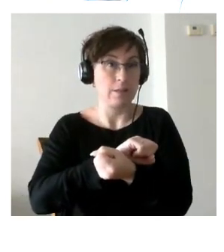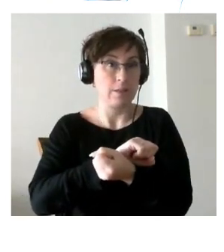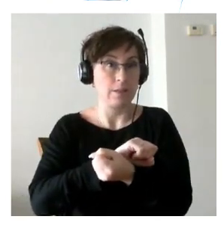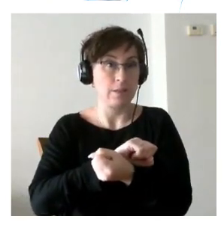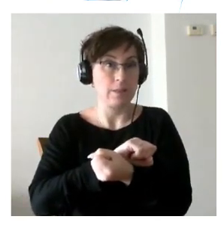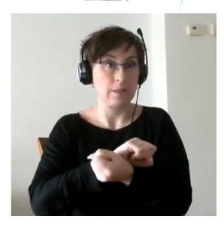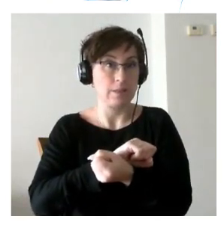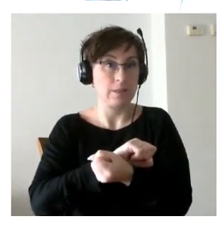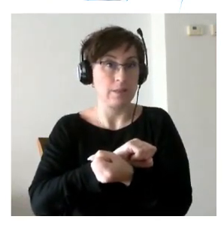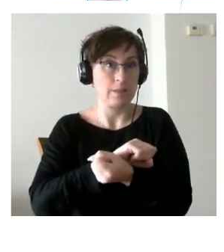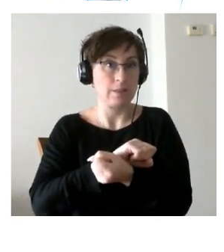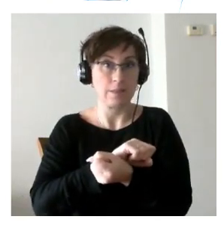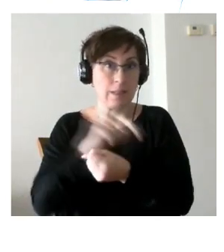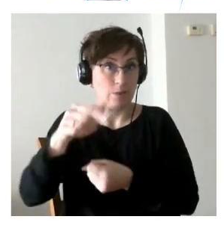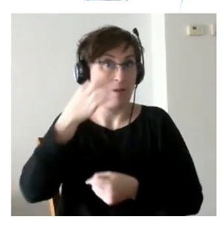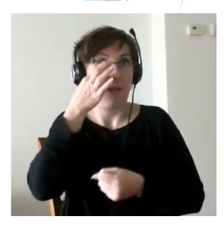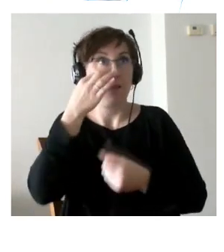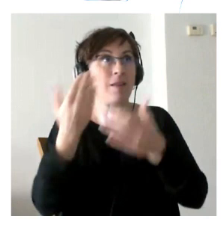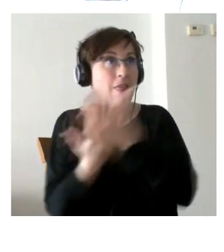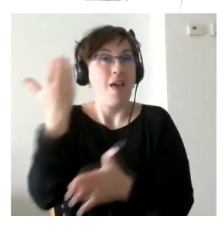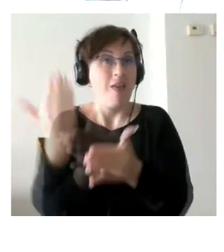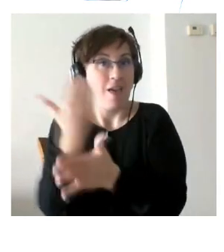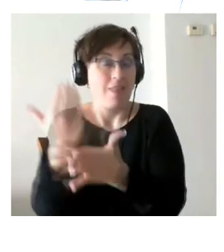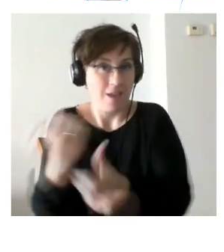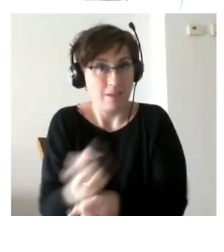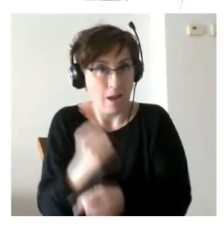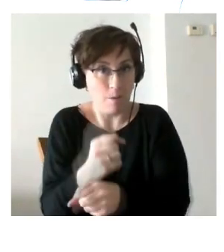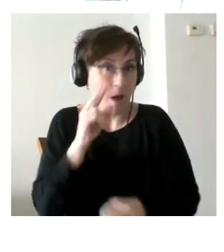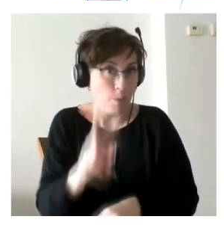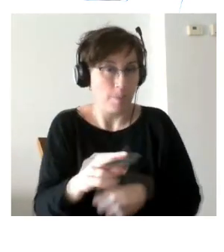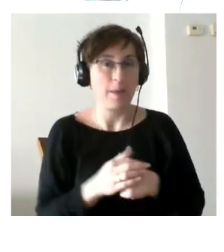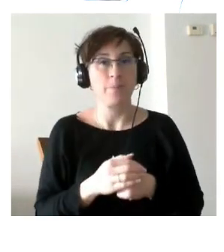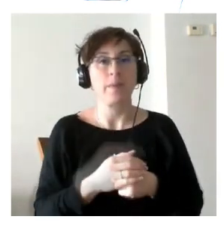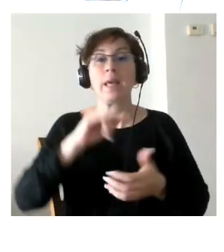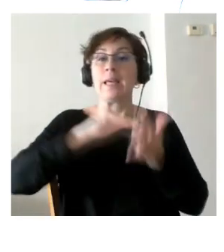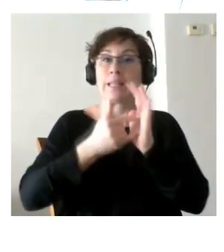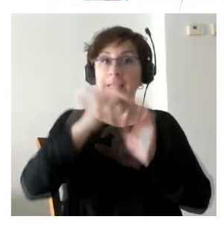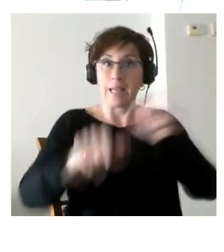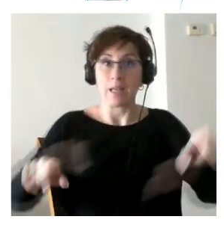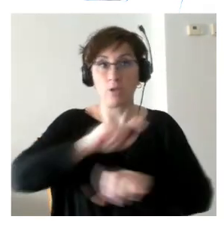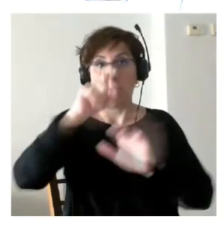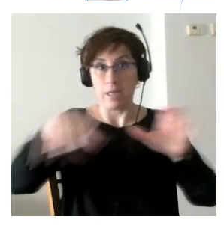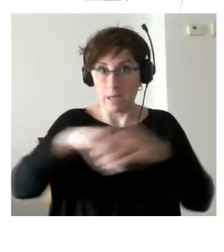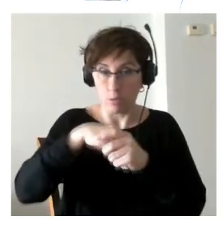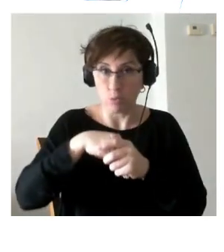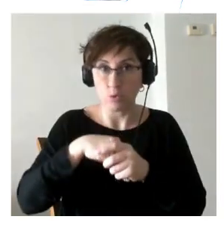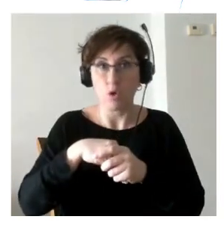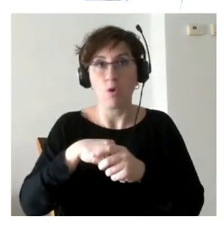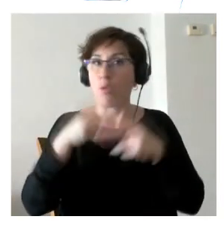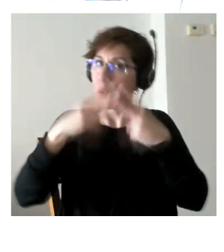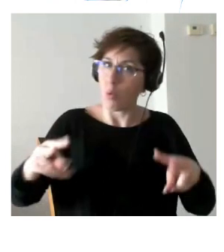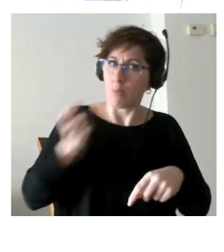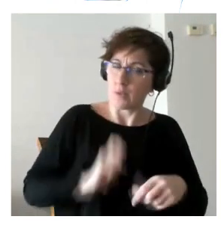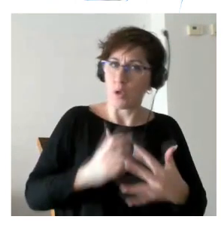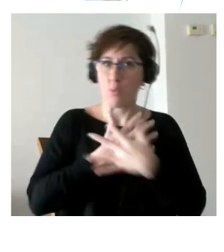el día a día de la vida de muchas personas participantes las personas técnicas de plena inclusión profesionales y voluntarias y también